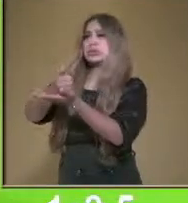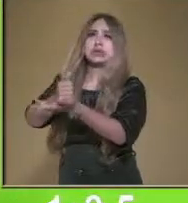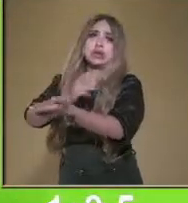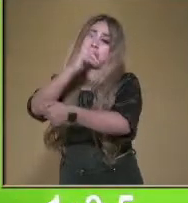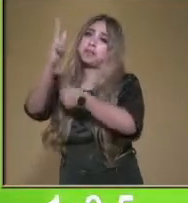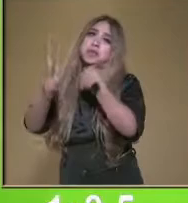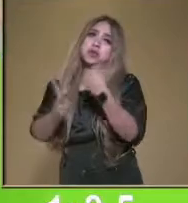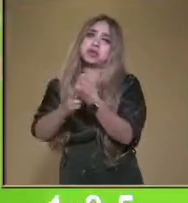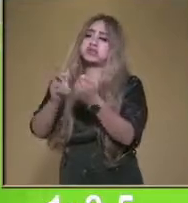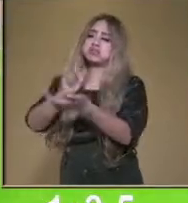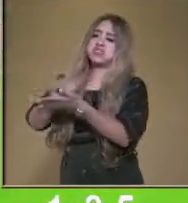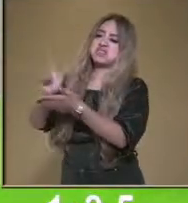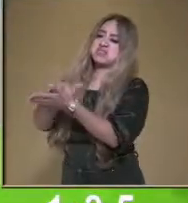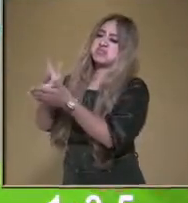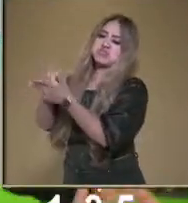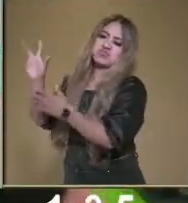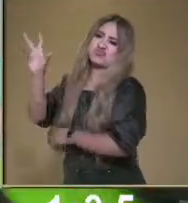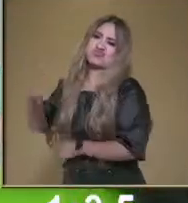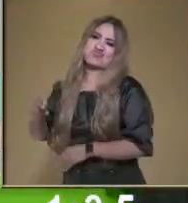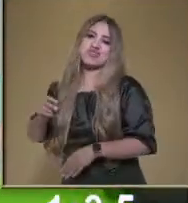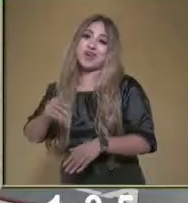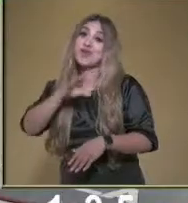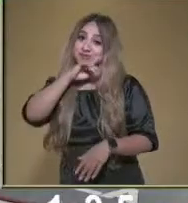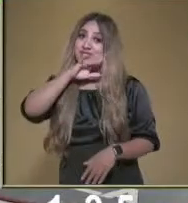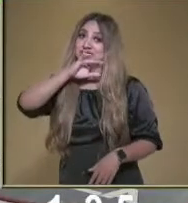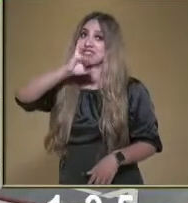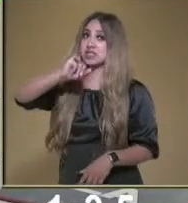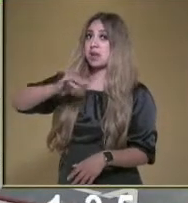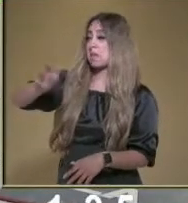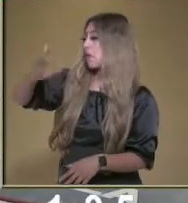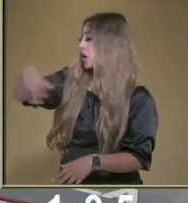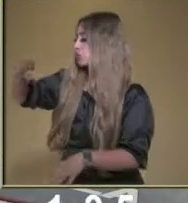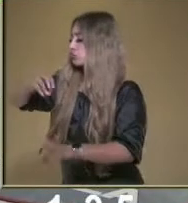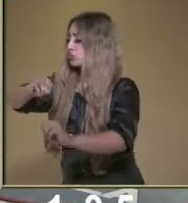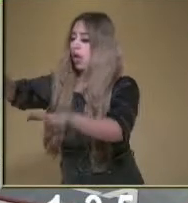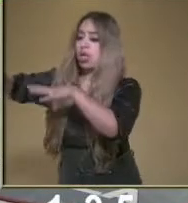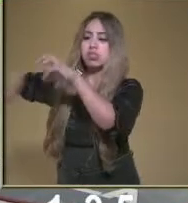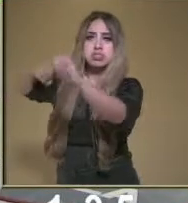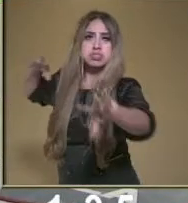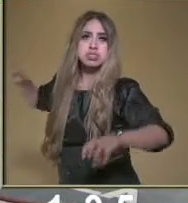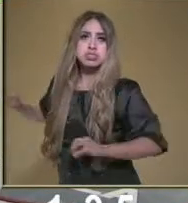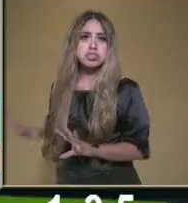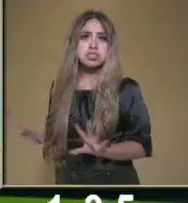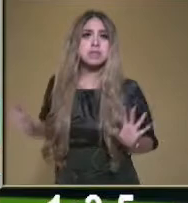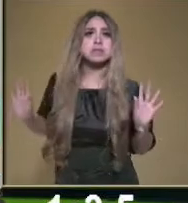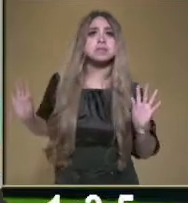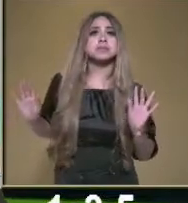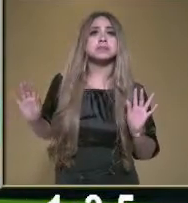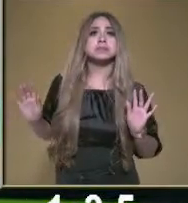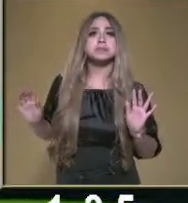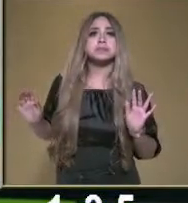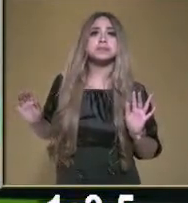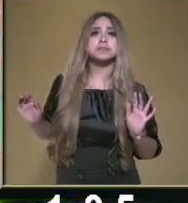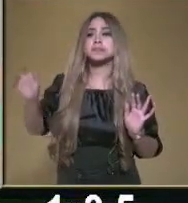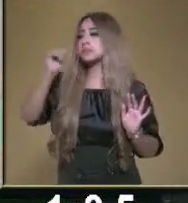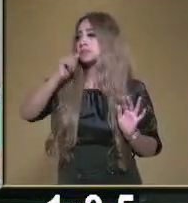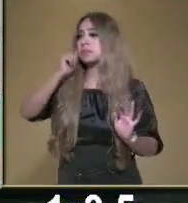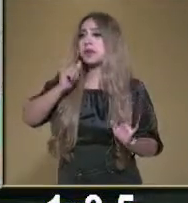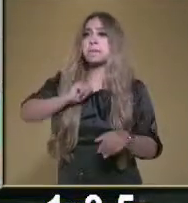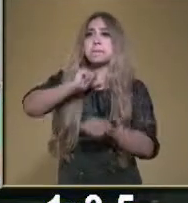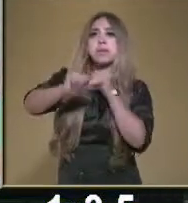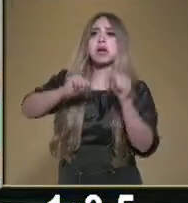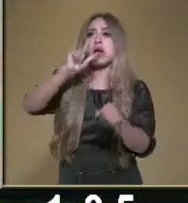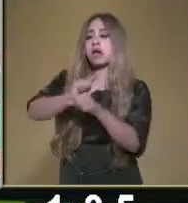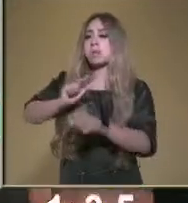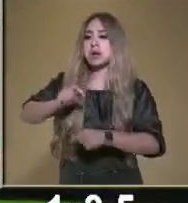Vivimos llenos de mugre, basura por aquí, basura por allá, e incluso corren animalitos muy